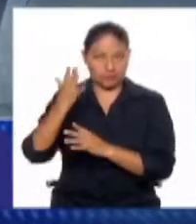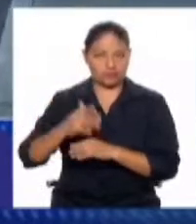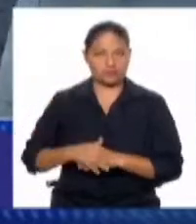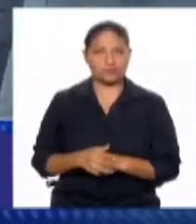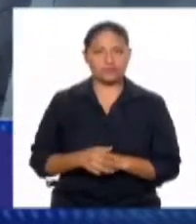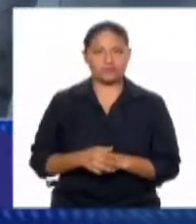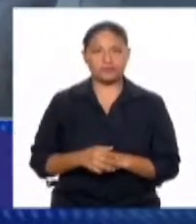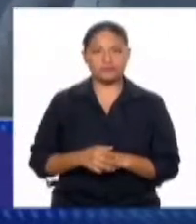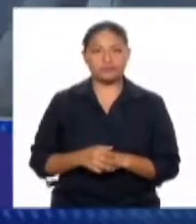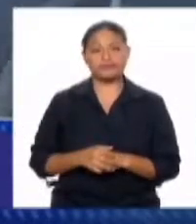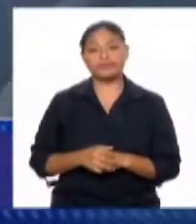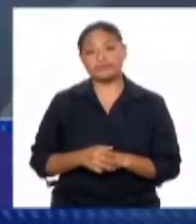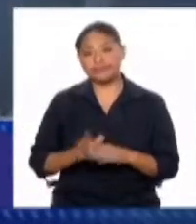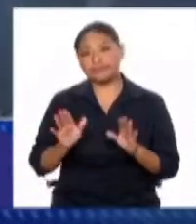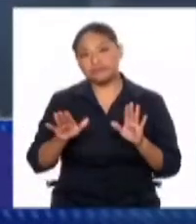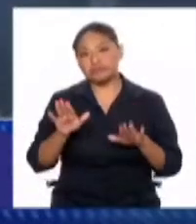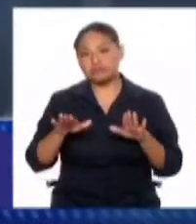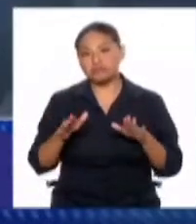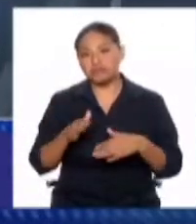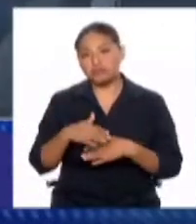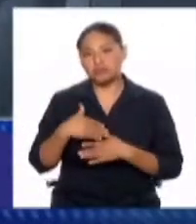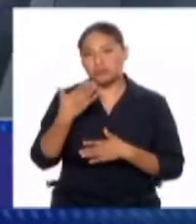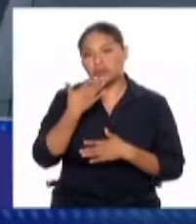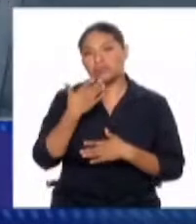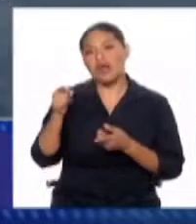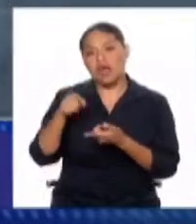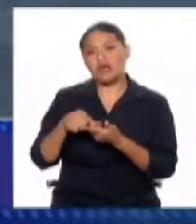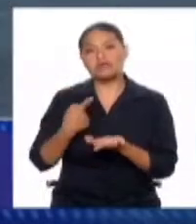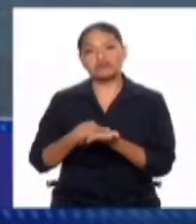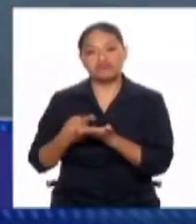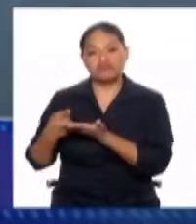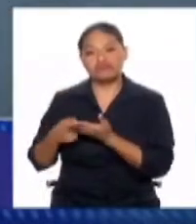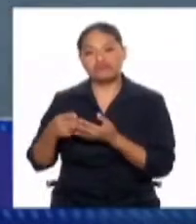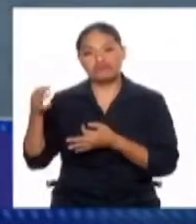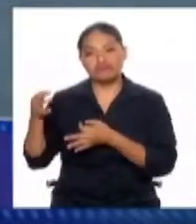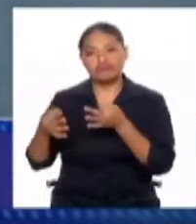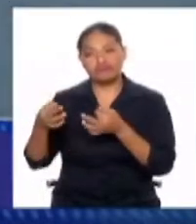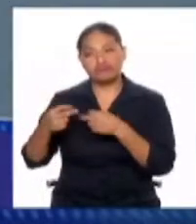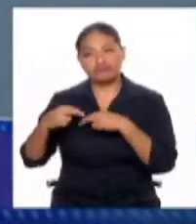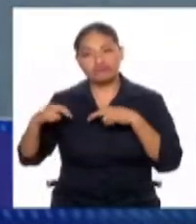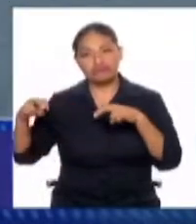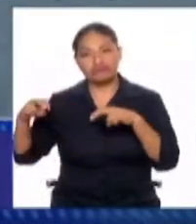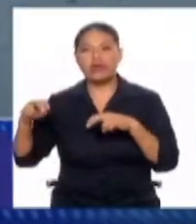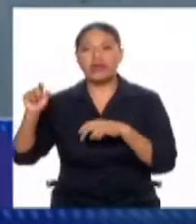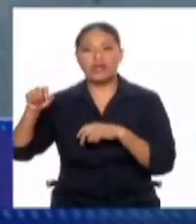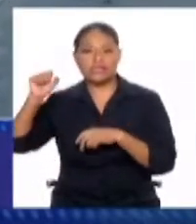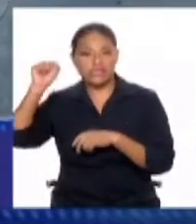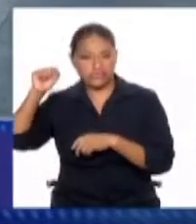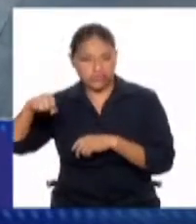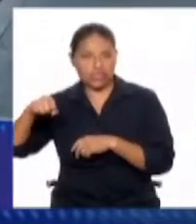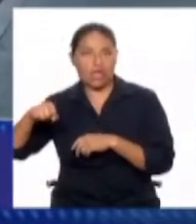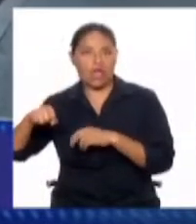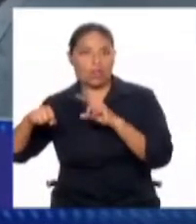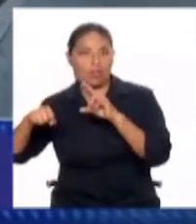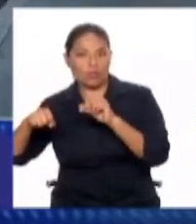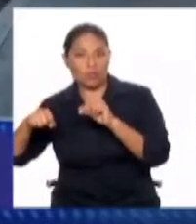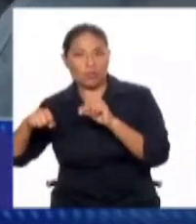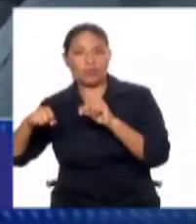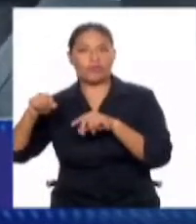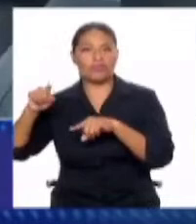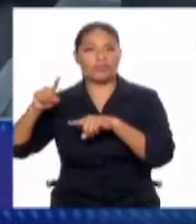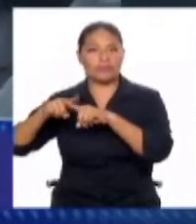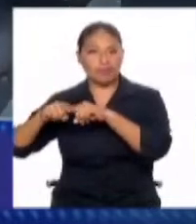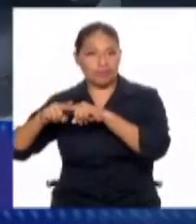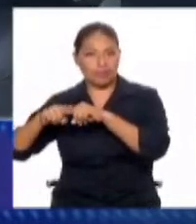domiciliaria. Se llevaría a cabo una audiencia en donde la defensa solicitaría y fundamentaría su